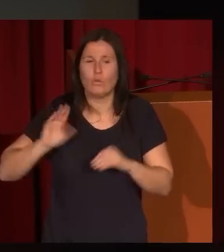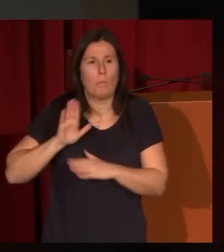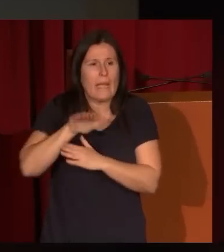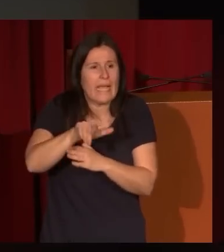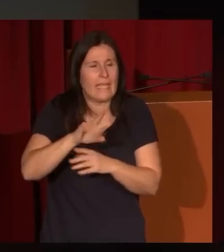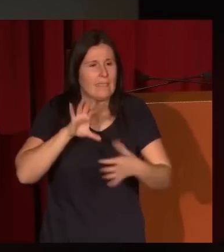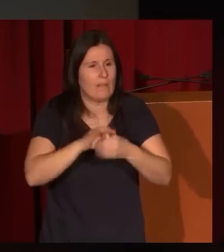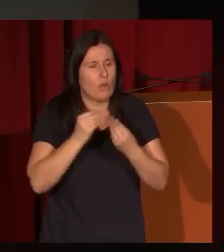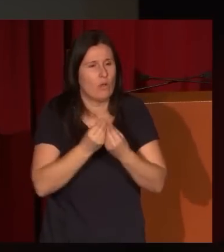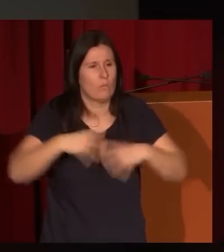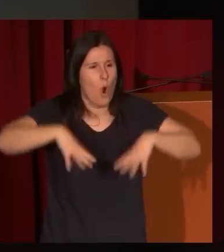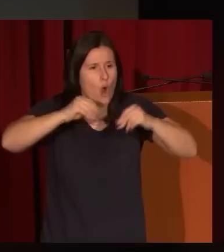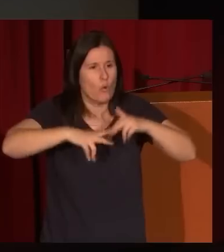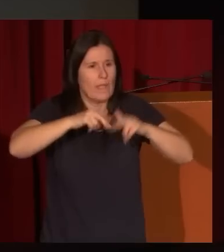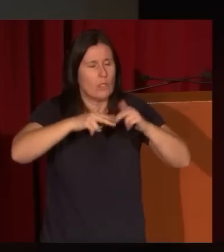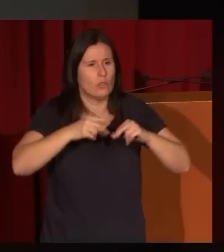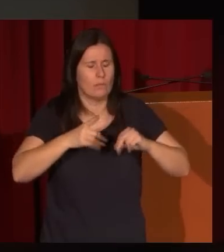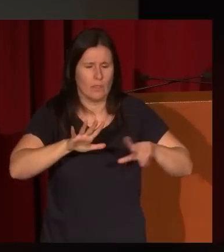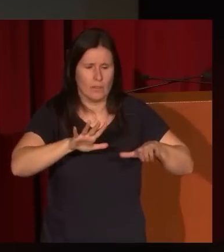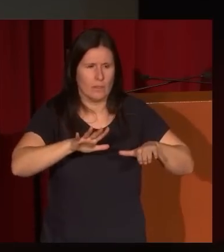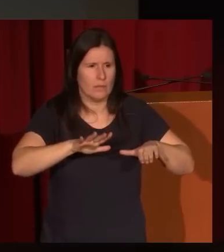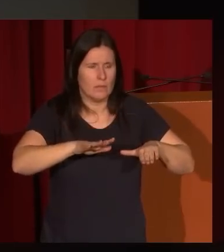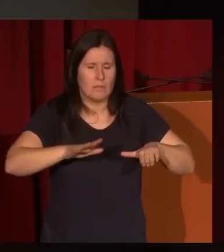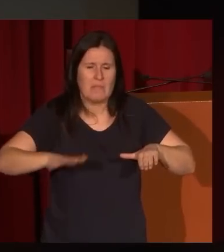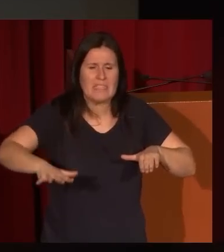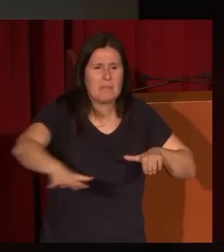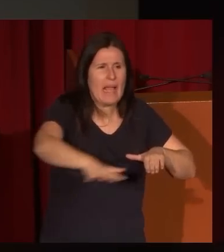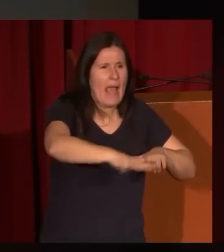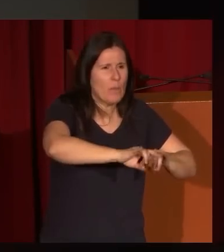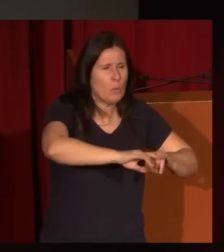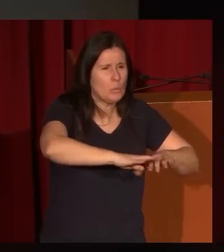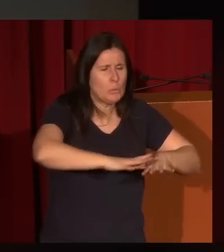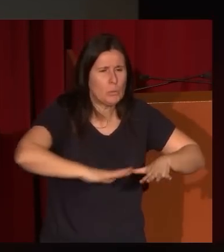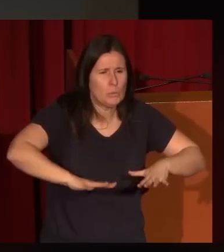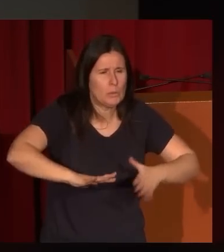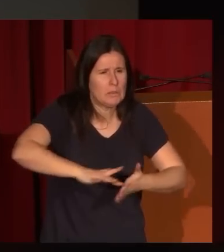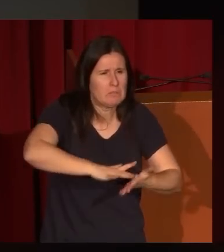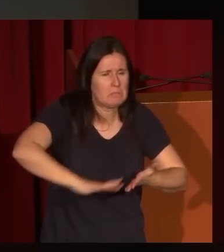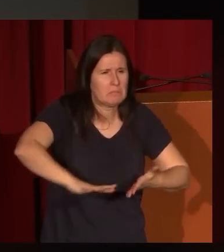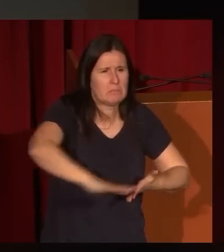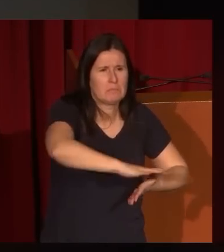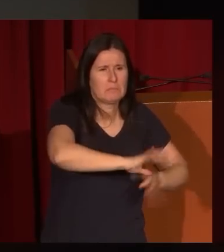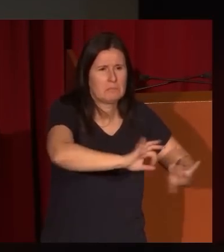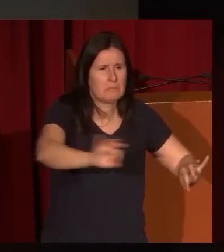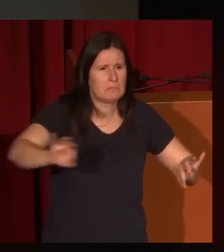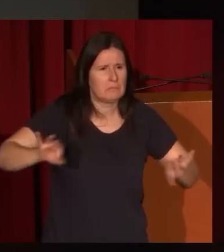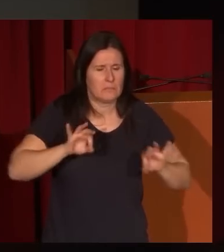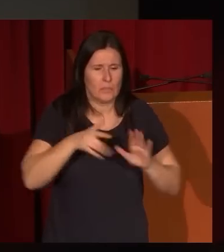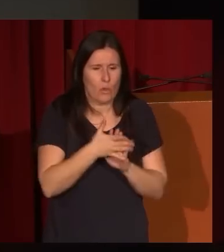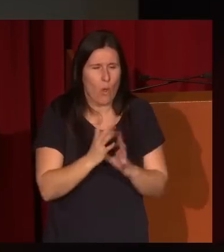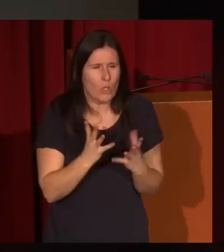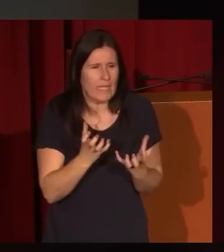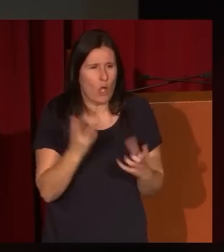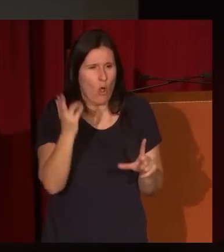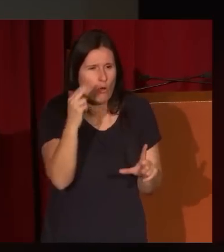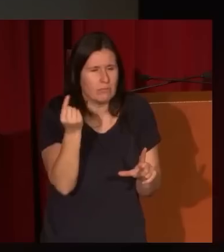lo veíamos antes también, muy despejados, muy abiertos, no tienen nada que ver con Pérez Villamil en esa sequedad del